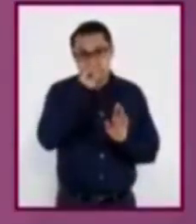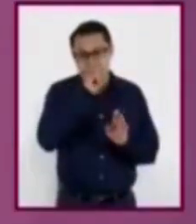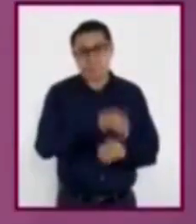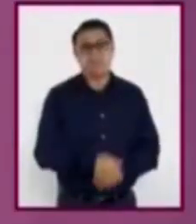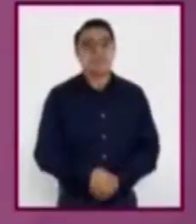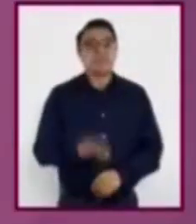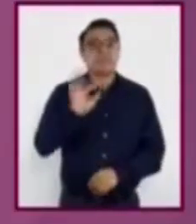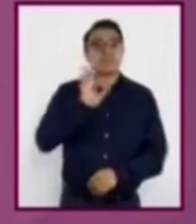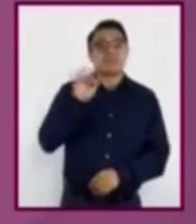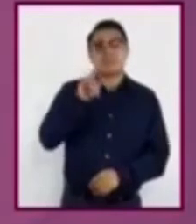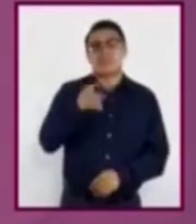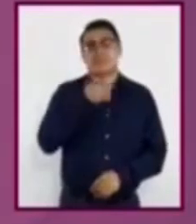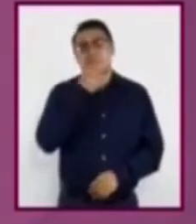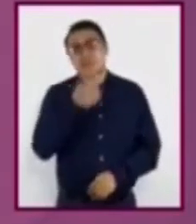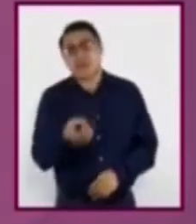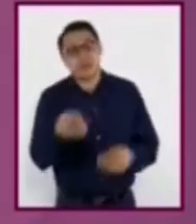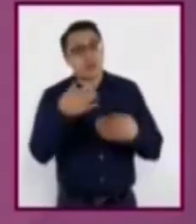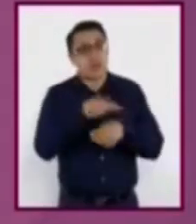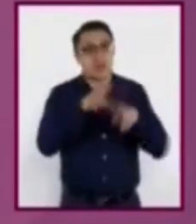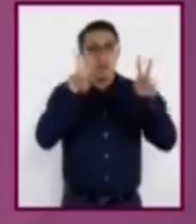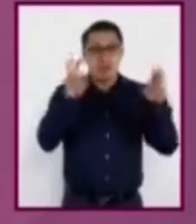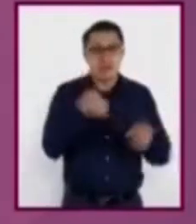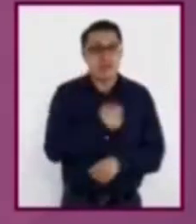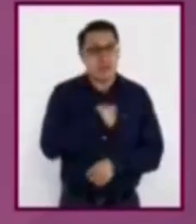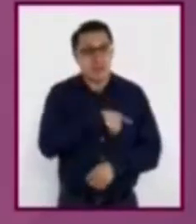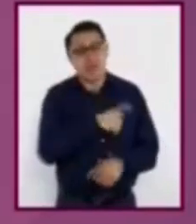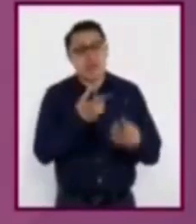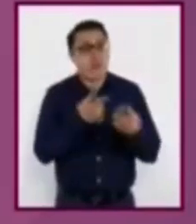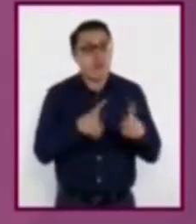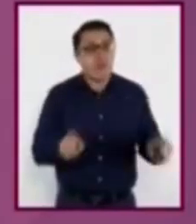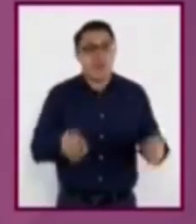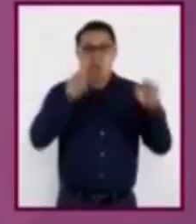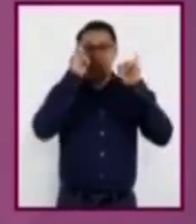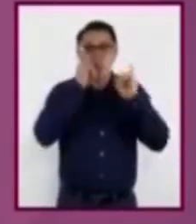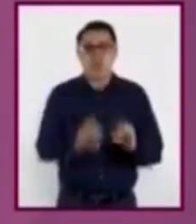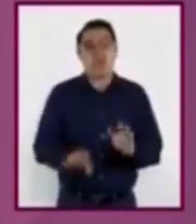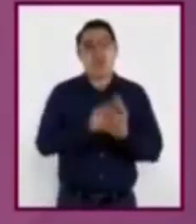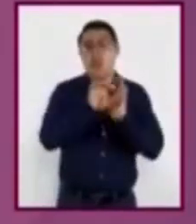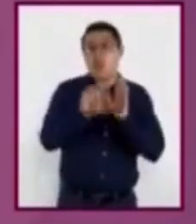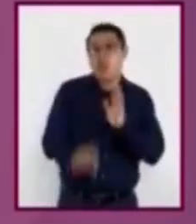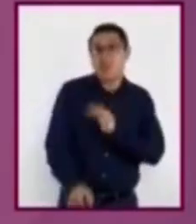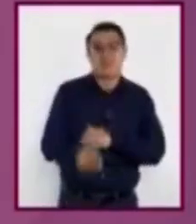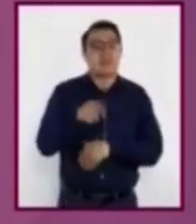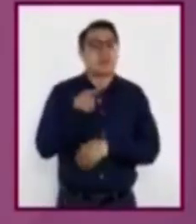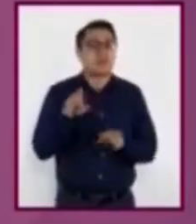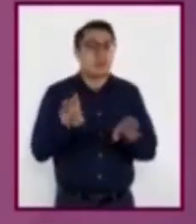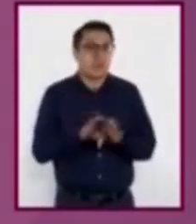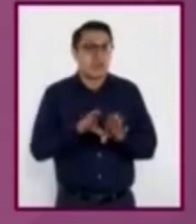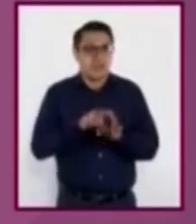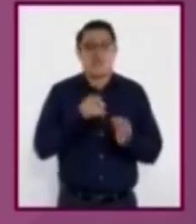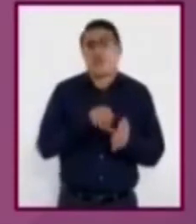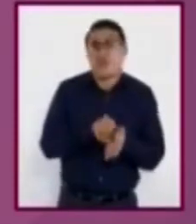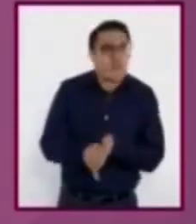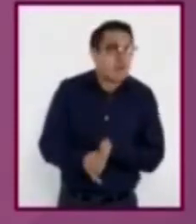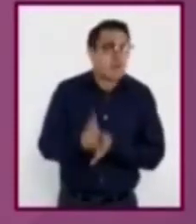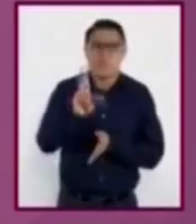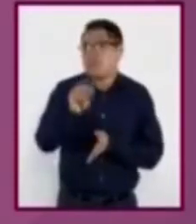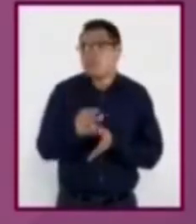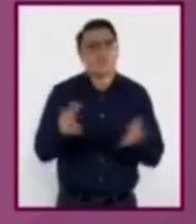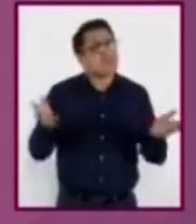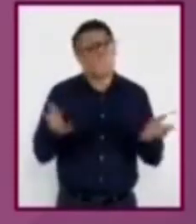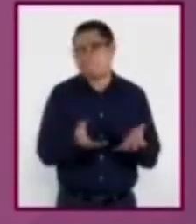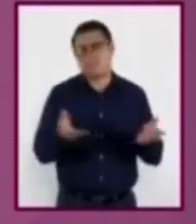Cuando hablamos acerca de la salud y el desarrollo personal, un ejemplo puede ser decidir no hacer algunas cosas